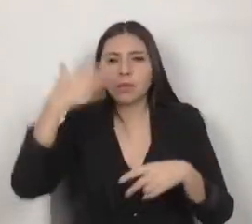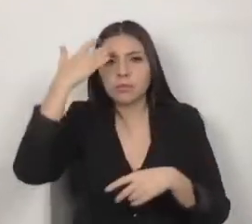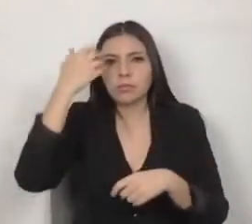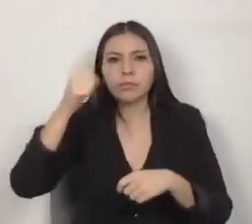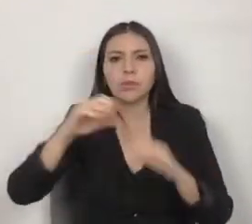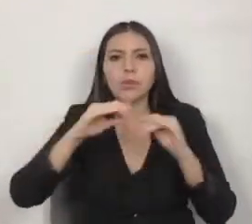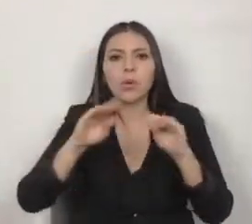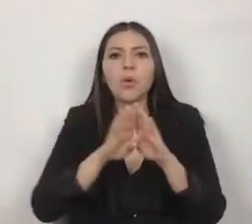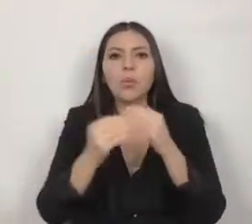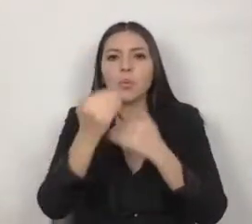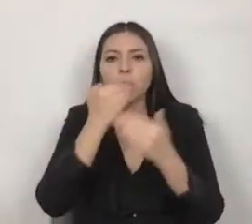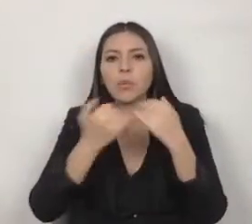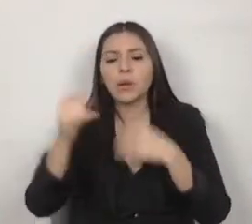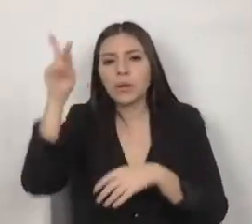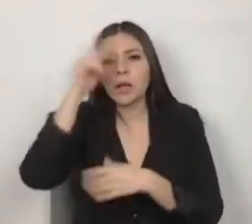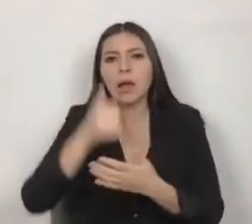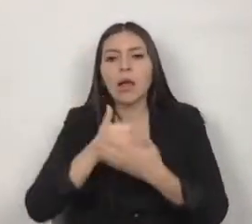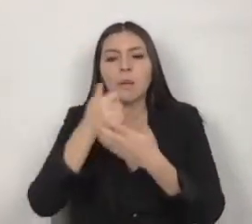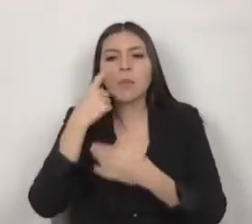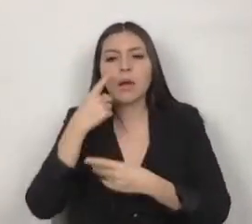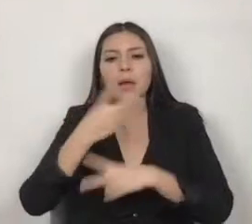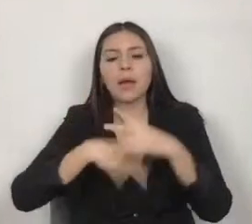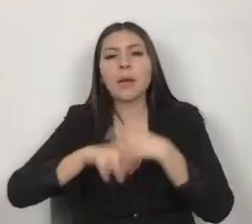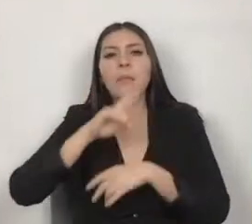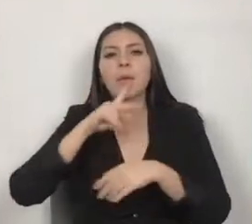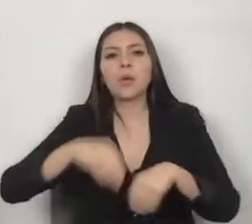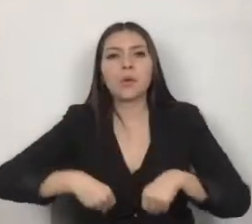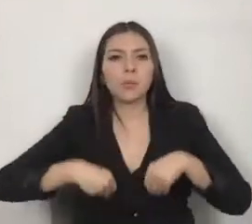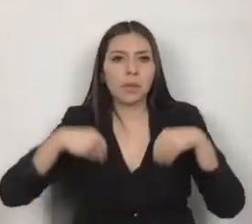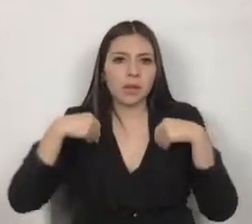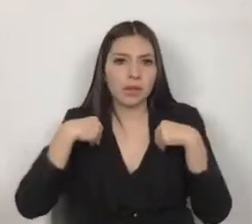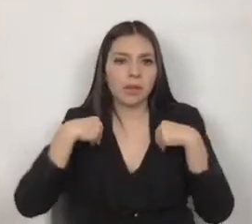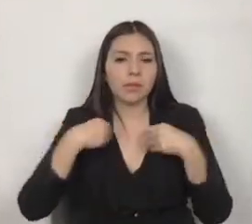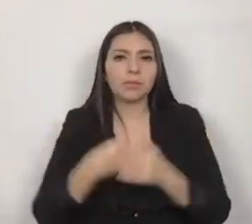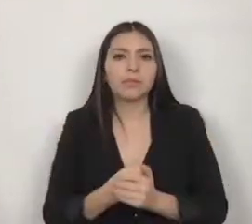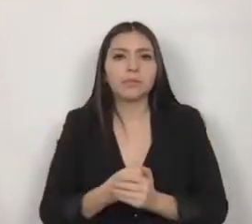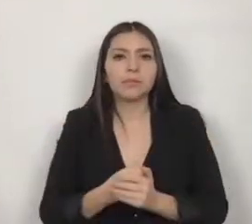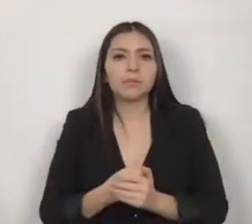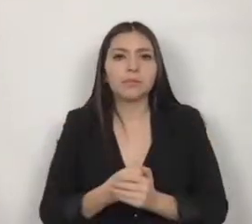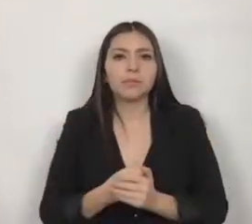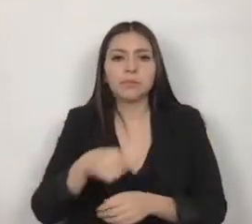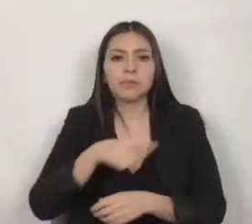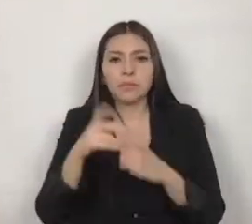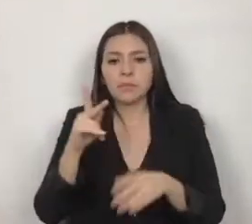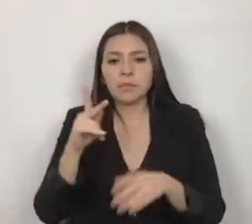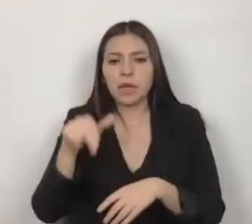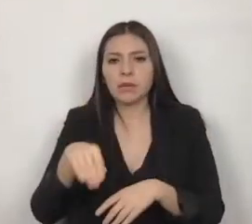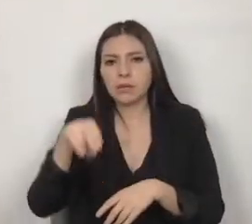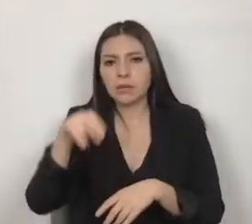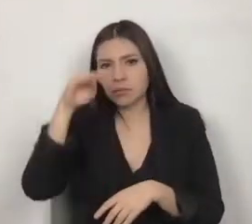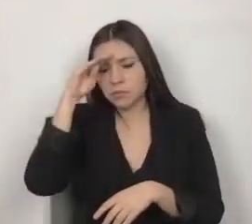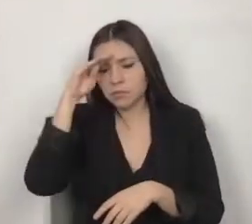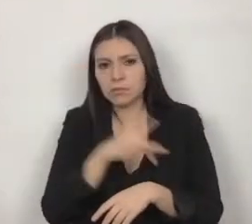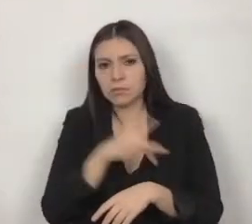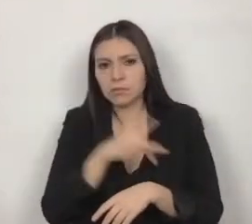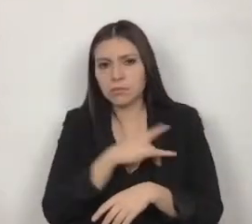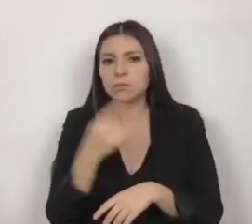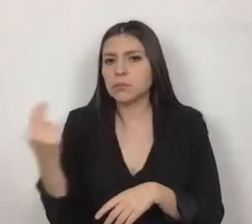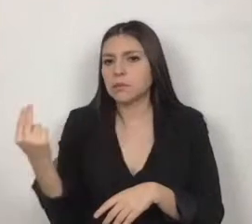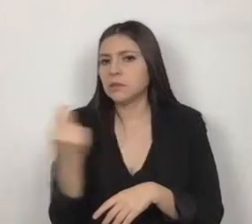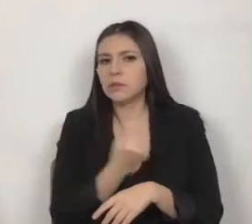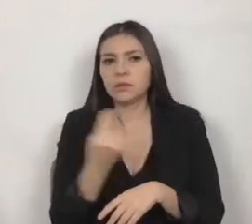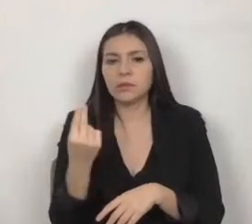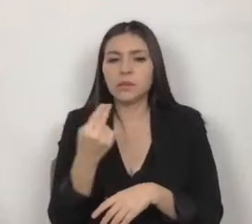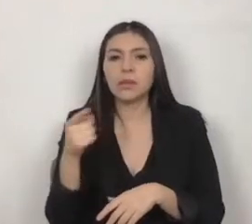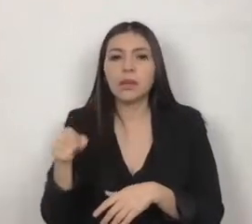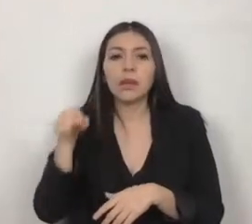alcanzar una mejor calidad de vida. En Acción Nacional consideramos necesario que sea la escuela el lugar adecuado